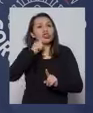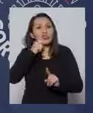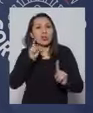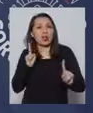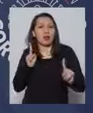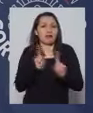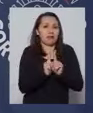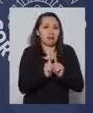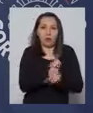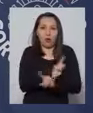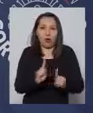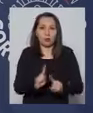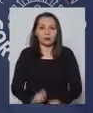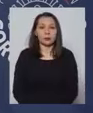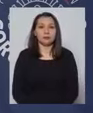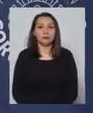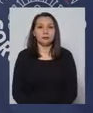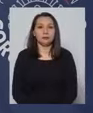un contacto estrecho.